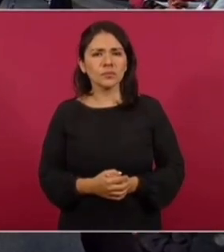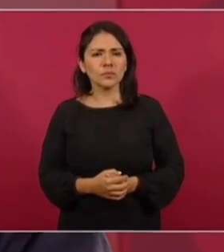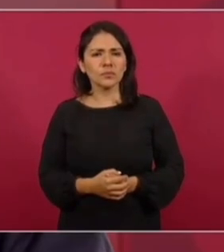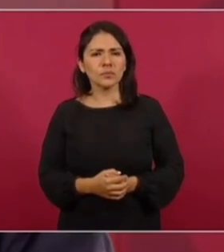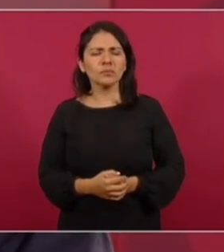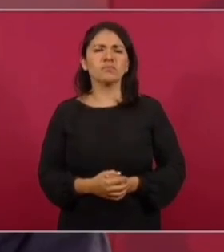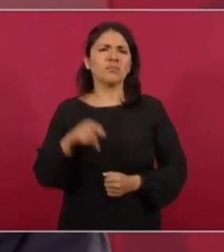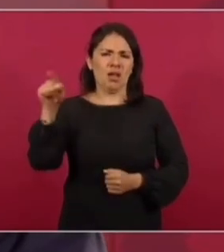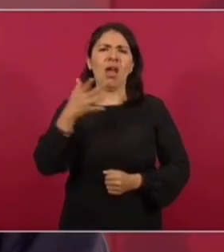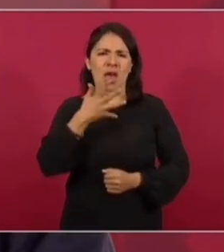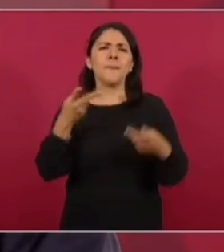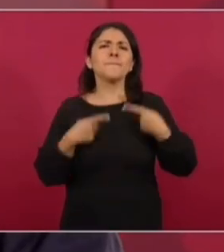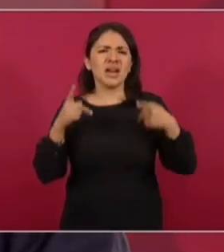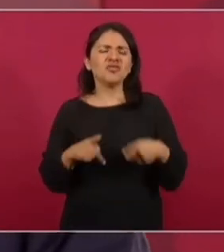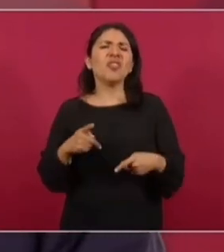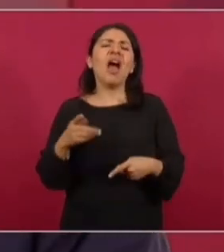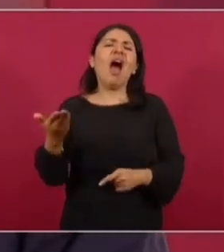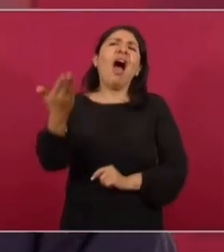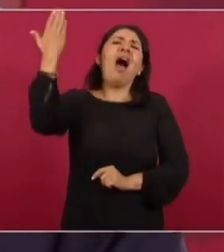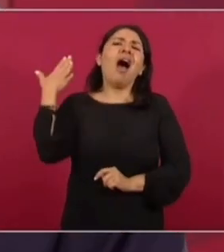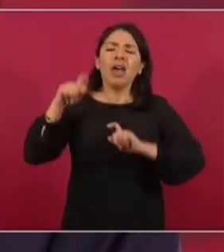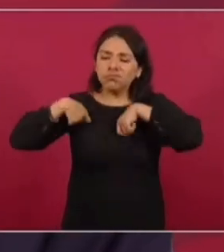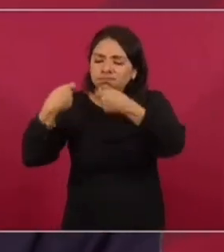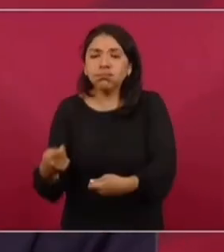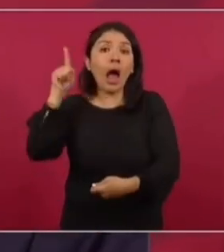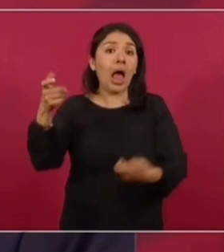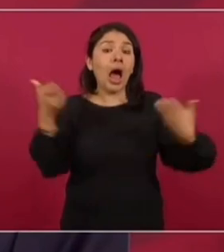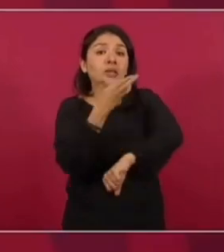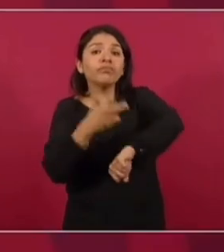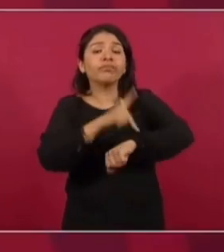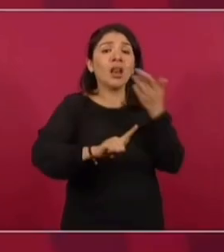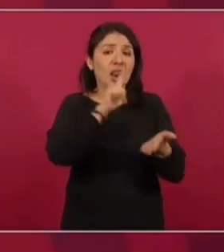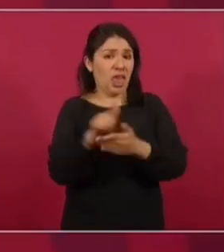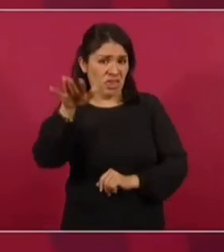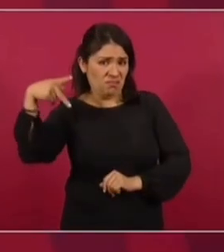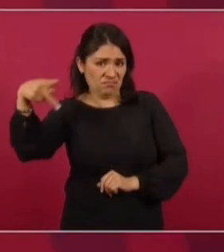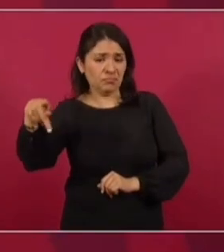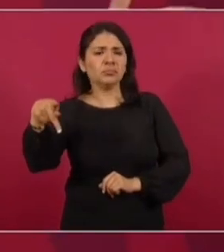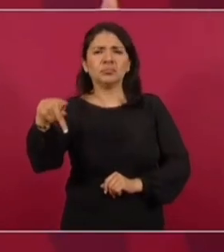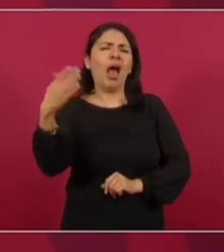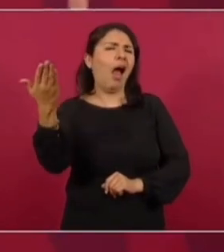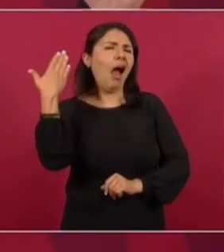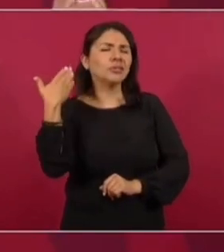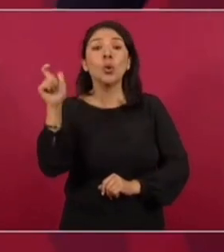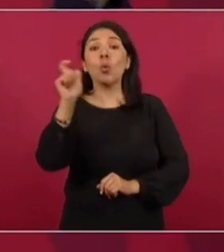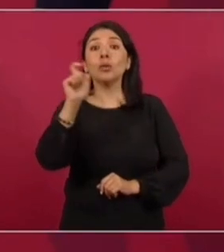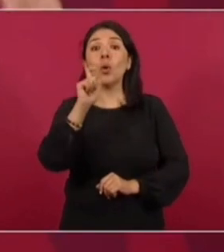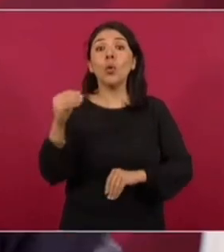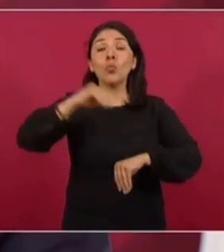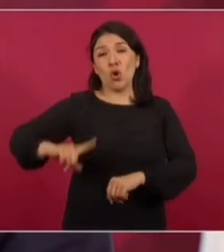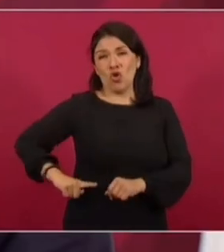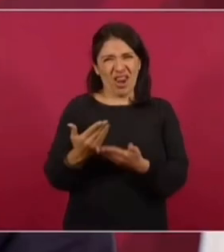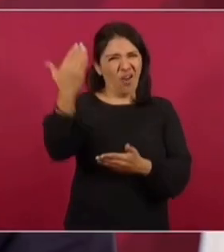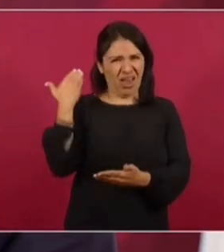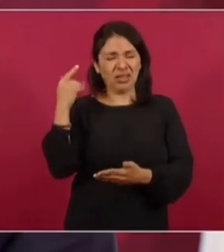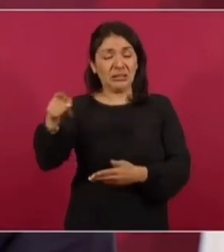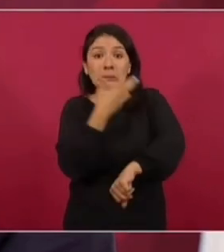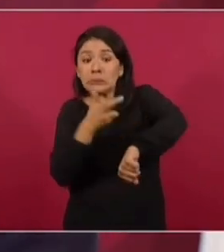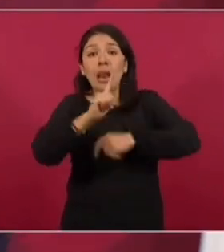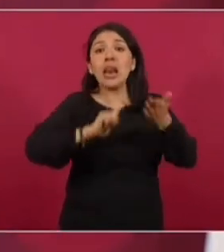Pues tiene ahí gente que le heredaron, allá hicieron las leyes antes de que saliera el gobierno anterior,